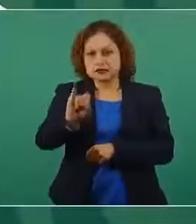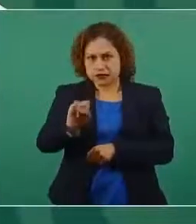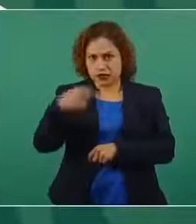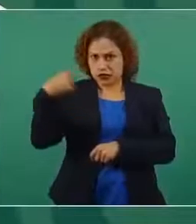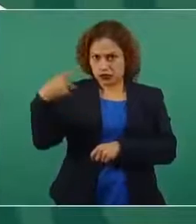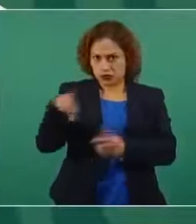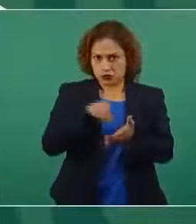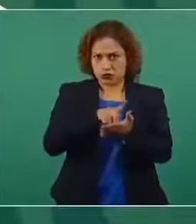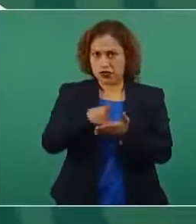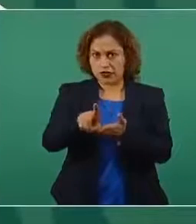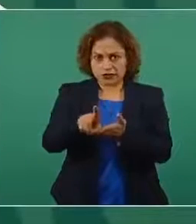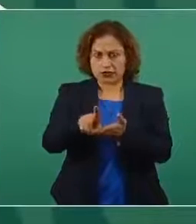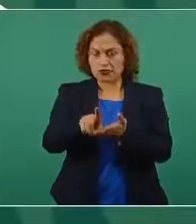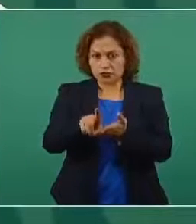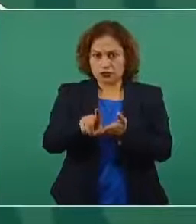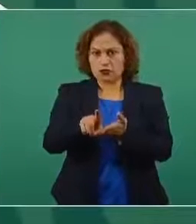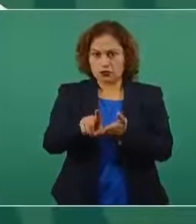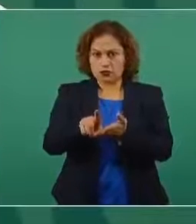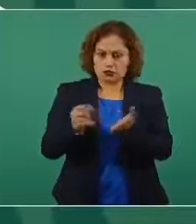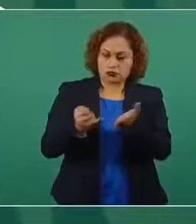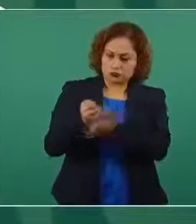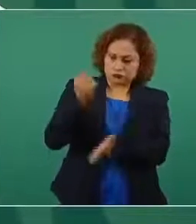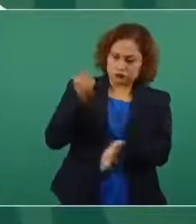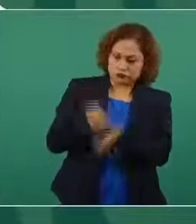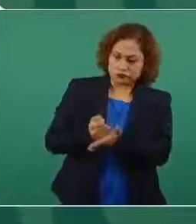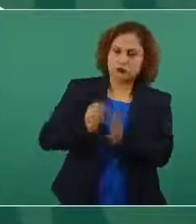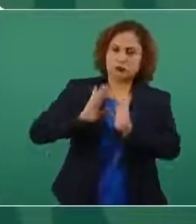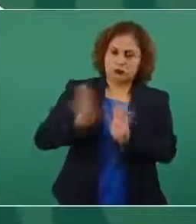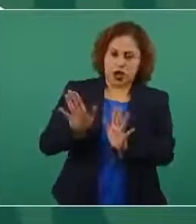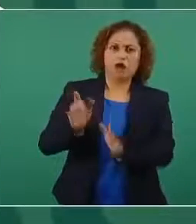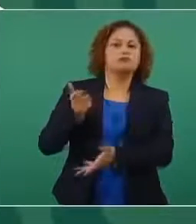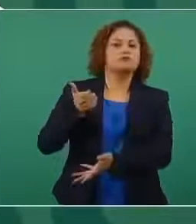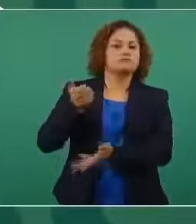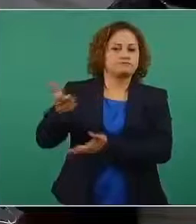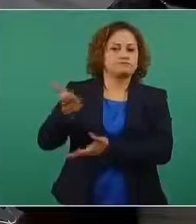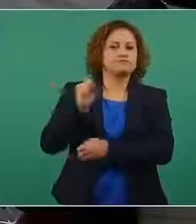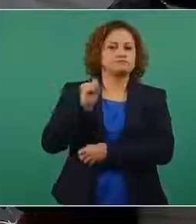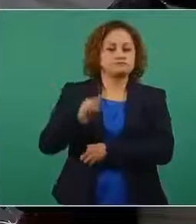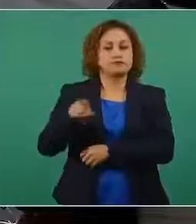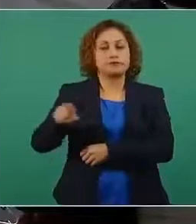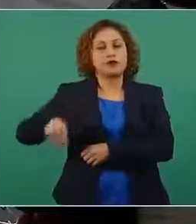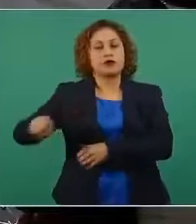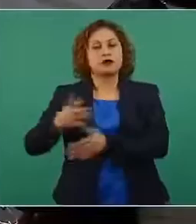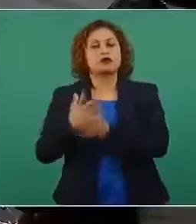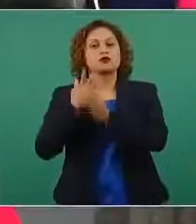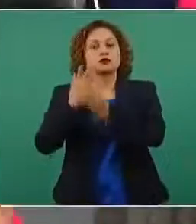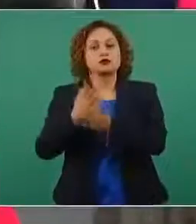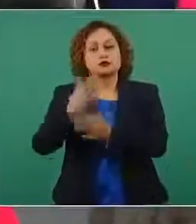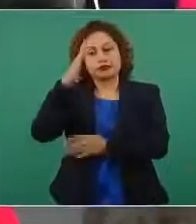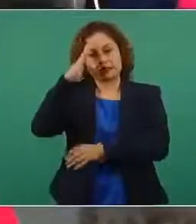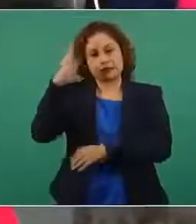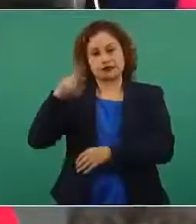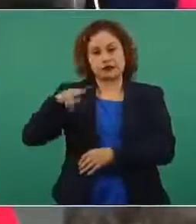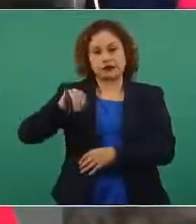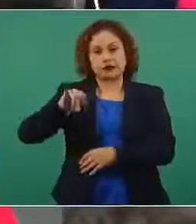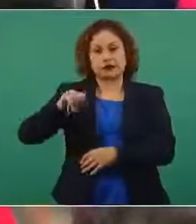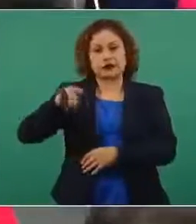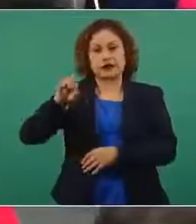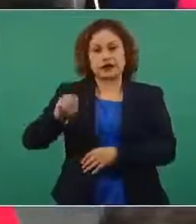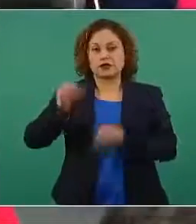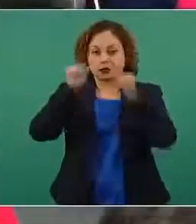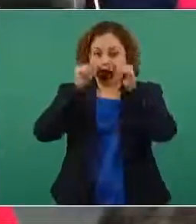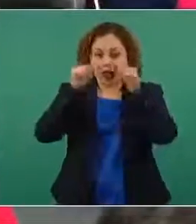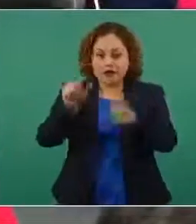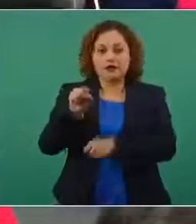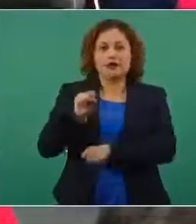y este ya están los laudos se les va a pagar hablan ellos de que el señor Nieto no de alguna manera los atienden pero